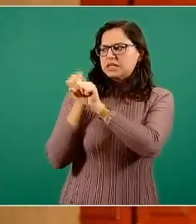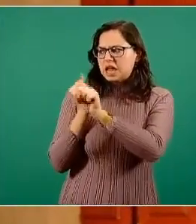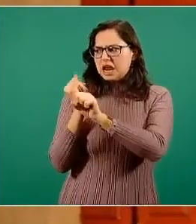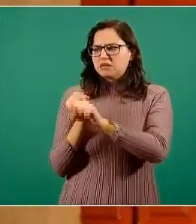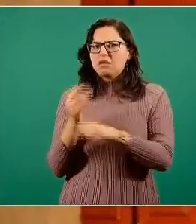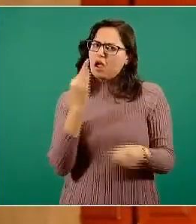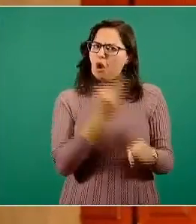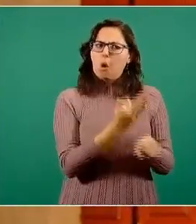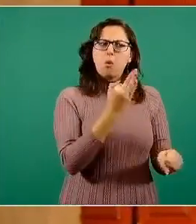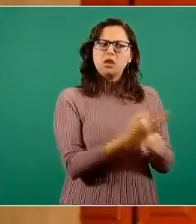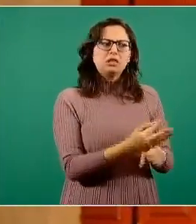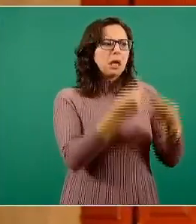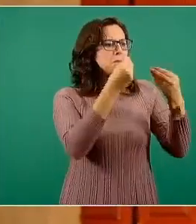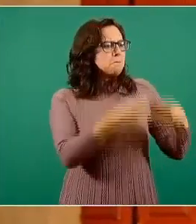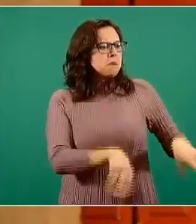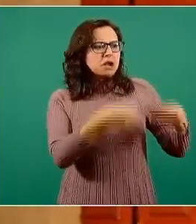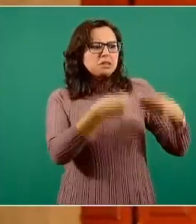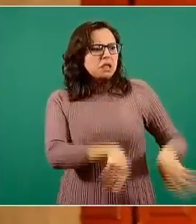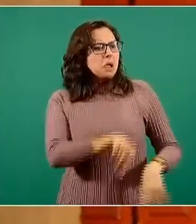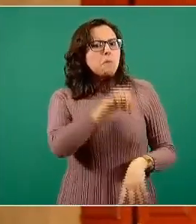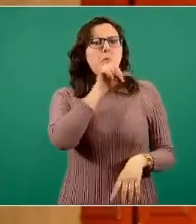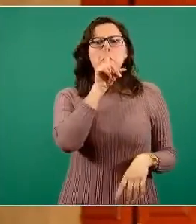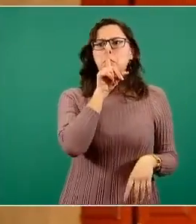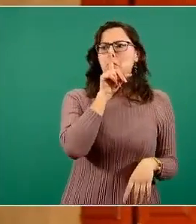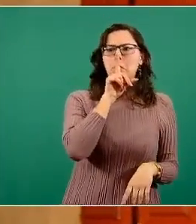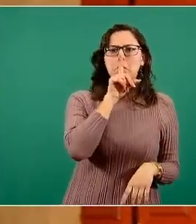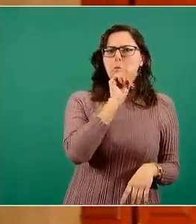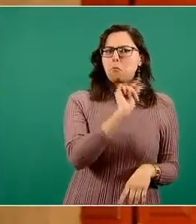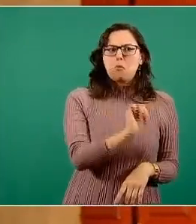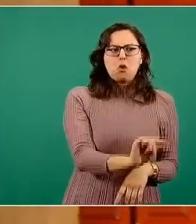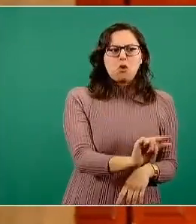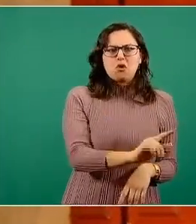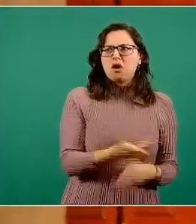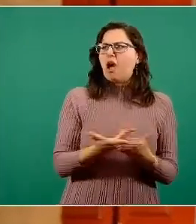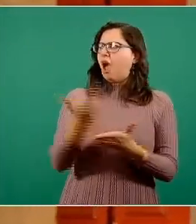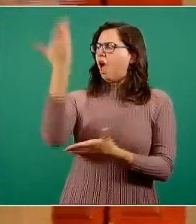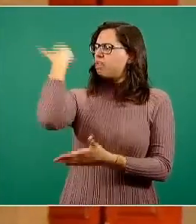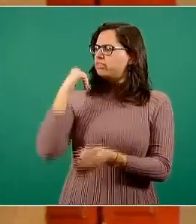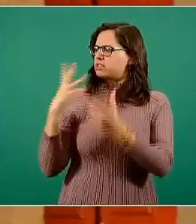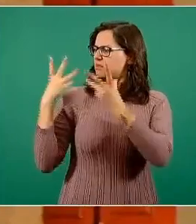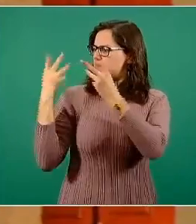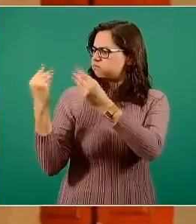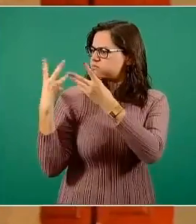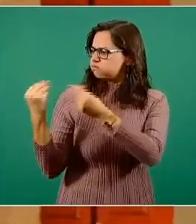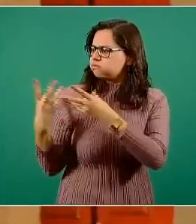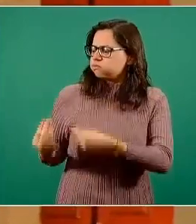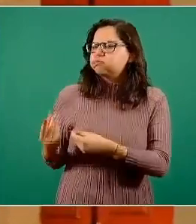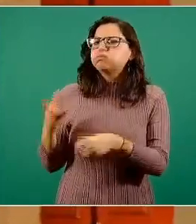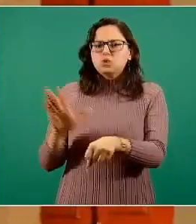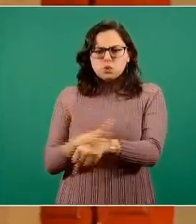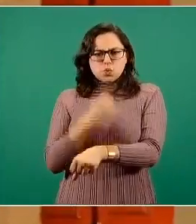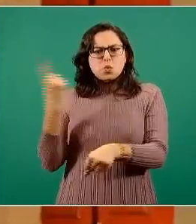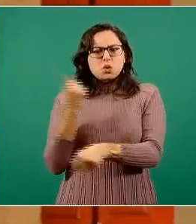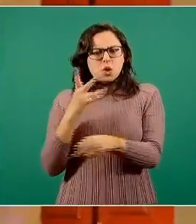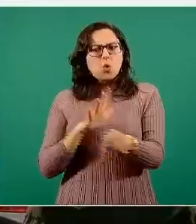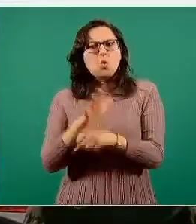interesante saber por qué antes se gastaba un excedente tan grande de vacuna y hoy estamos viendo que no es así.